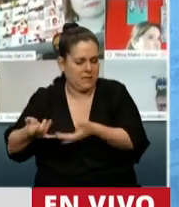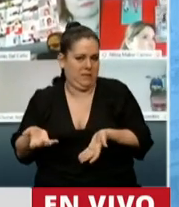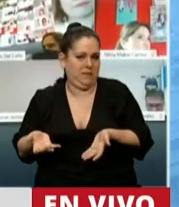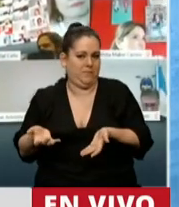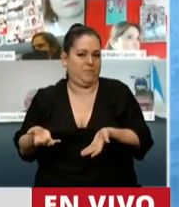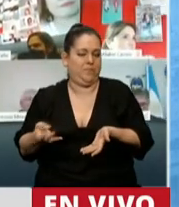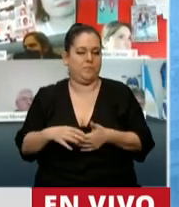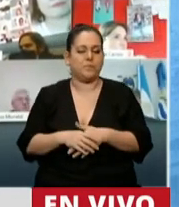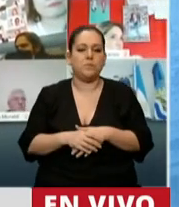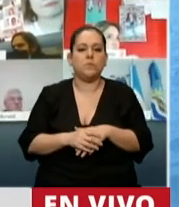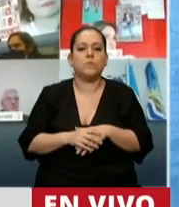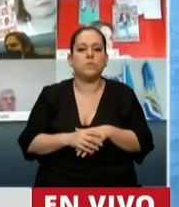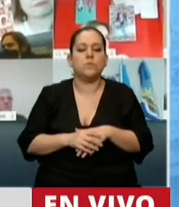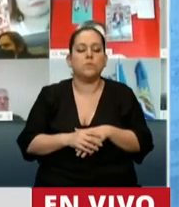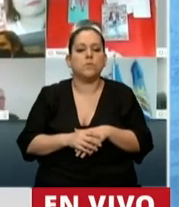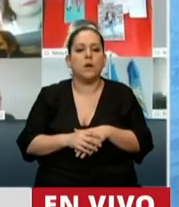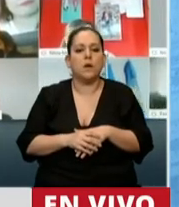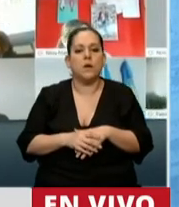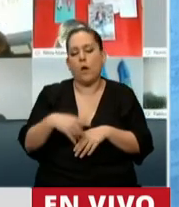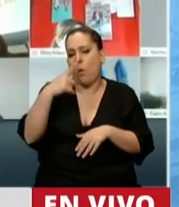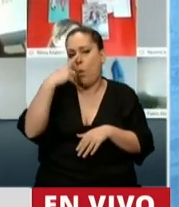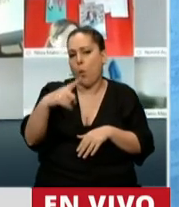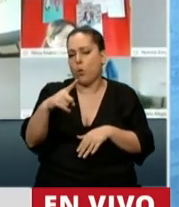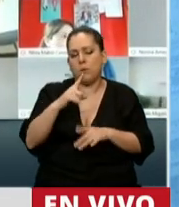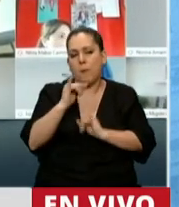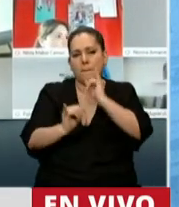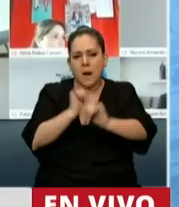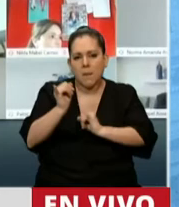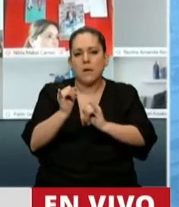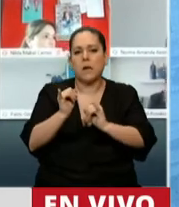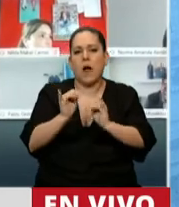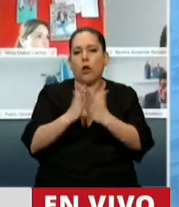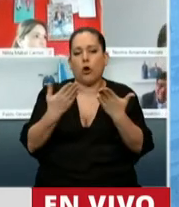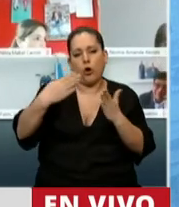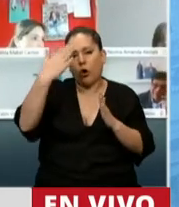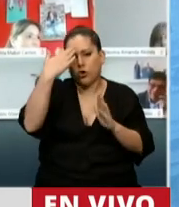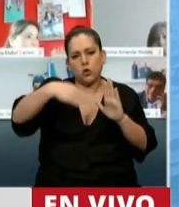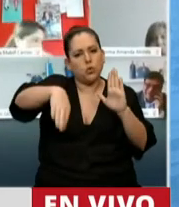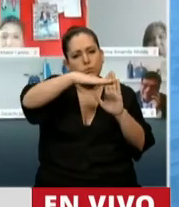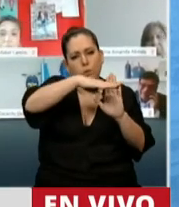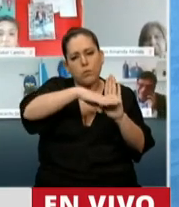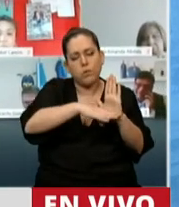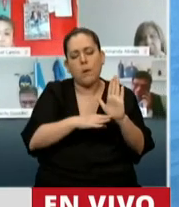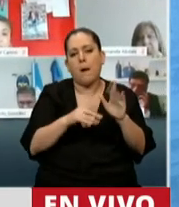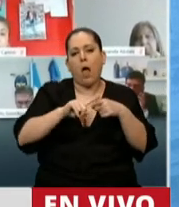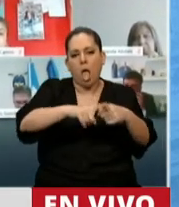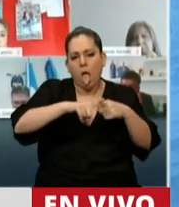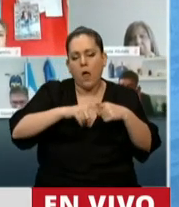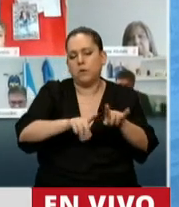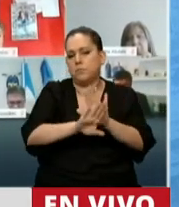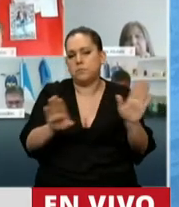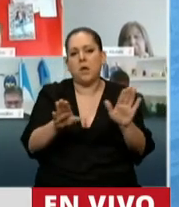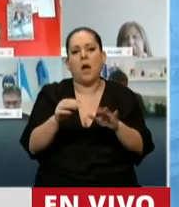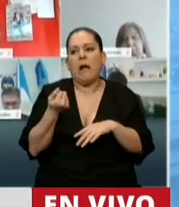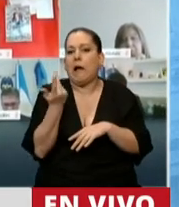finalmente, para explicar desde el orden constitucional y para no discutir más, ni siquiera sobre los números de